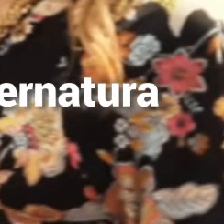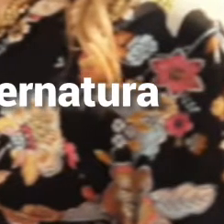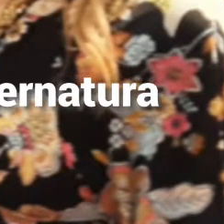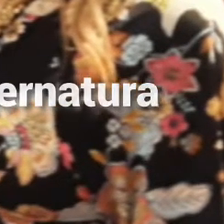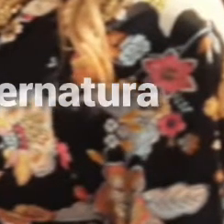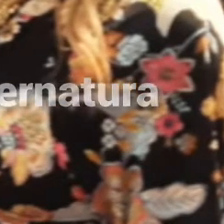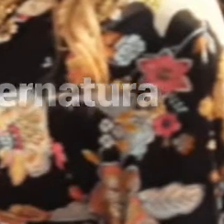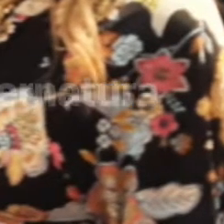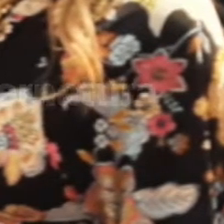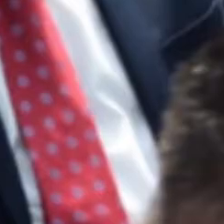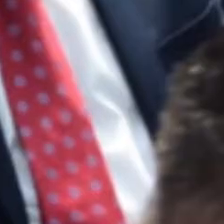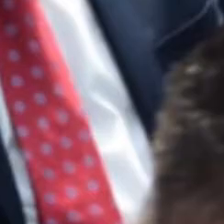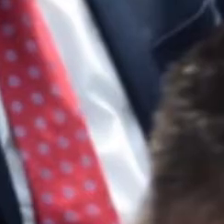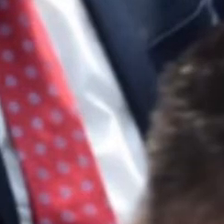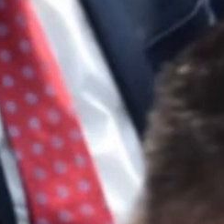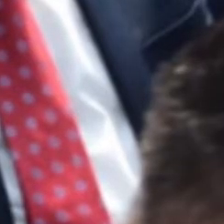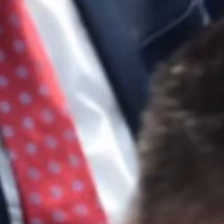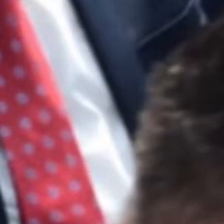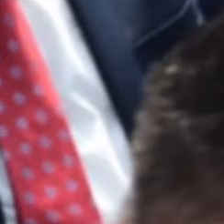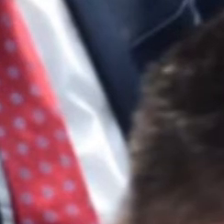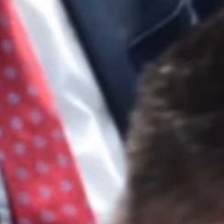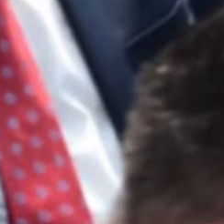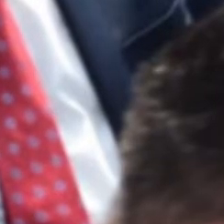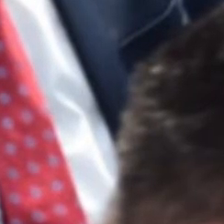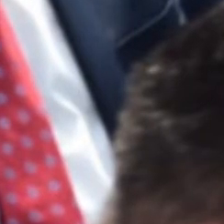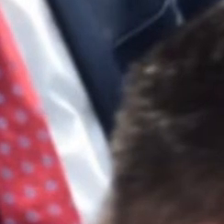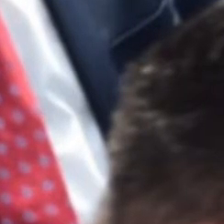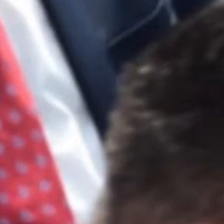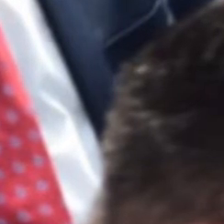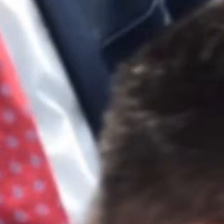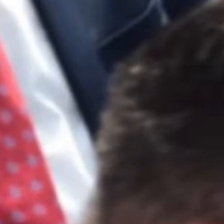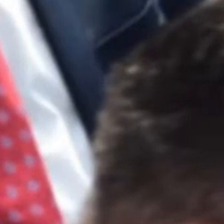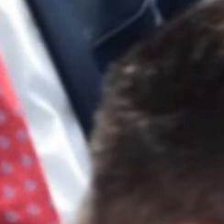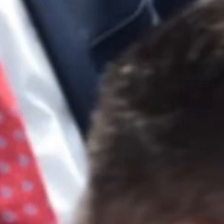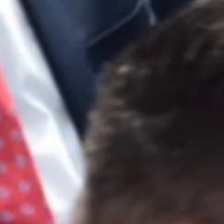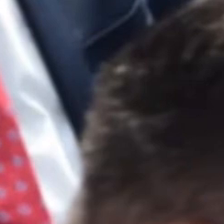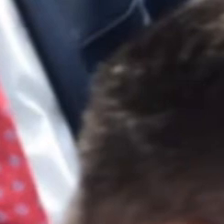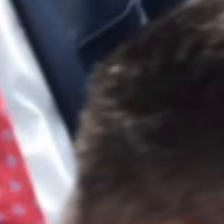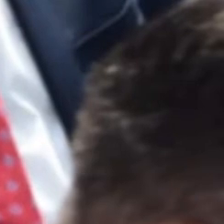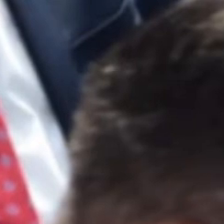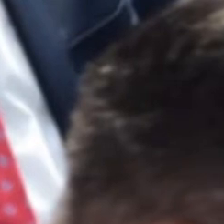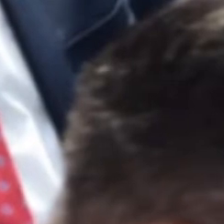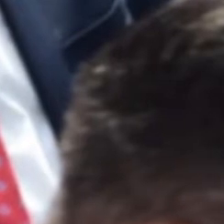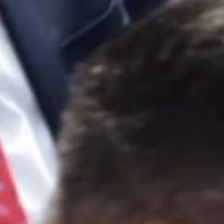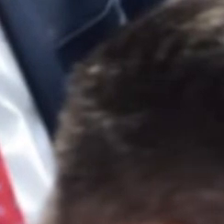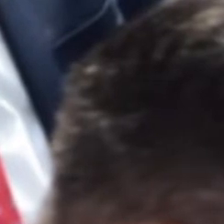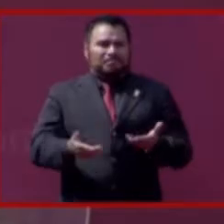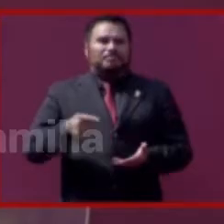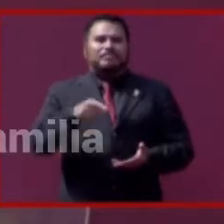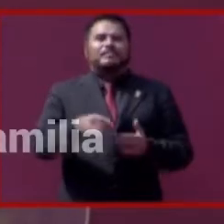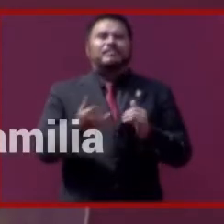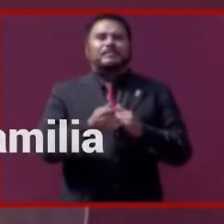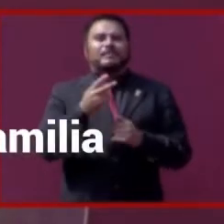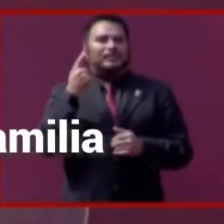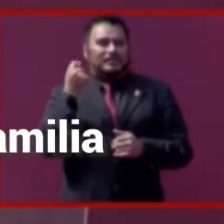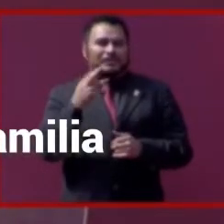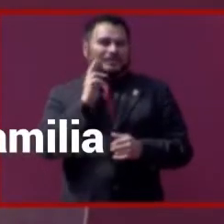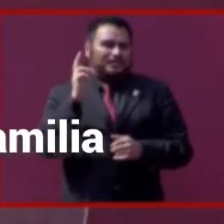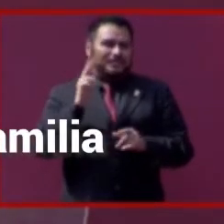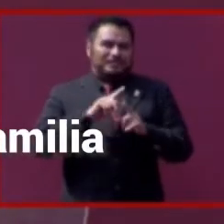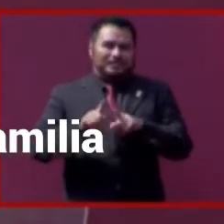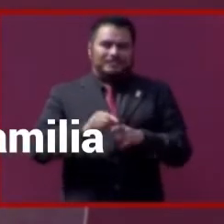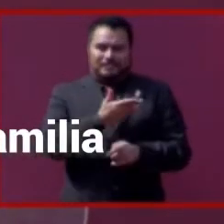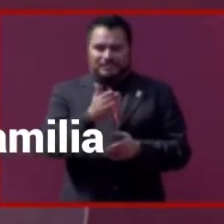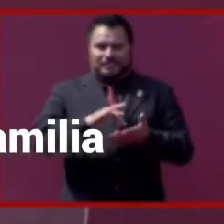tijuanenses. Vamos a darles una vida digna, con más alternativas y oportunidades para nuestros hijos. A mi familia,